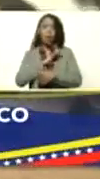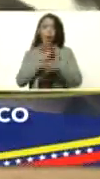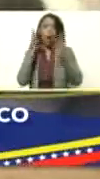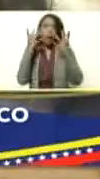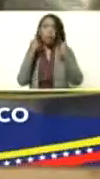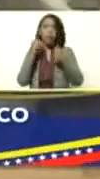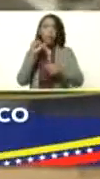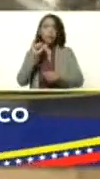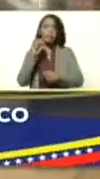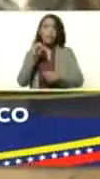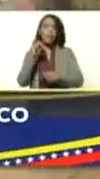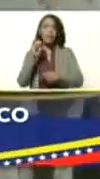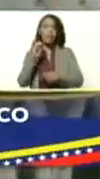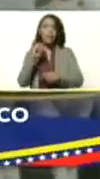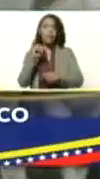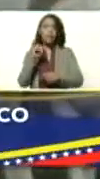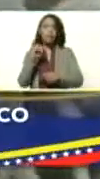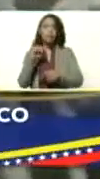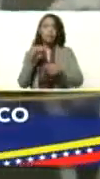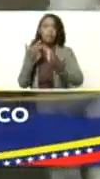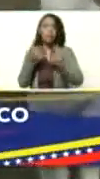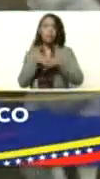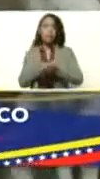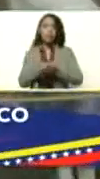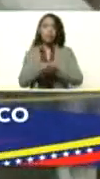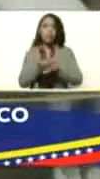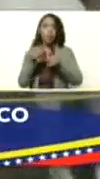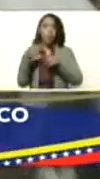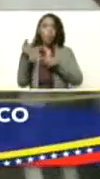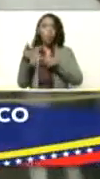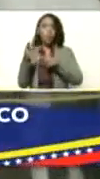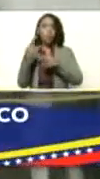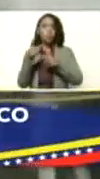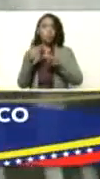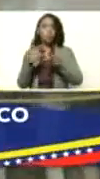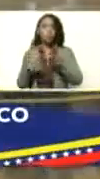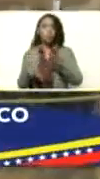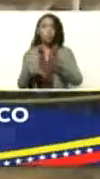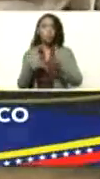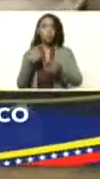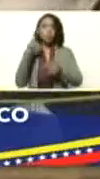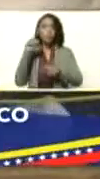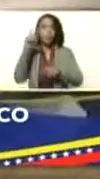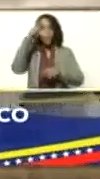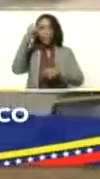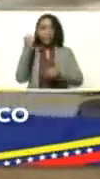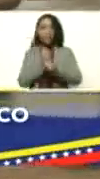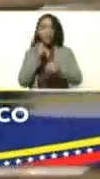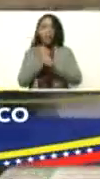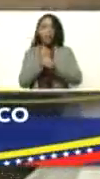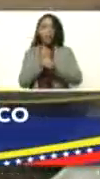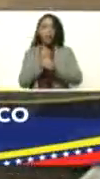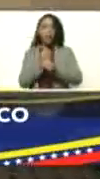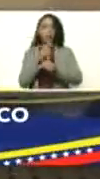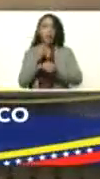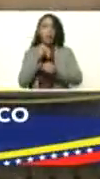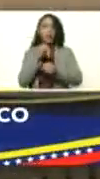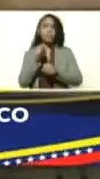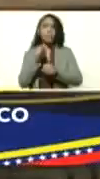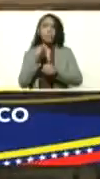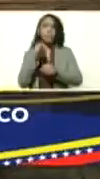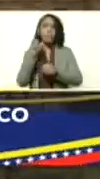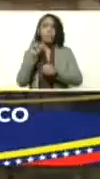Sanen, mestiza, con canaria y alpina. También trabajo con la raza Sanen pura,